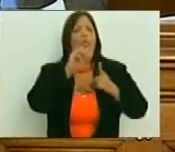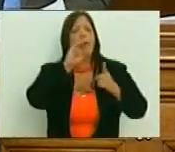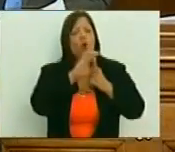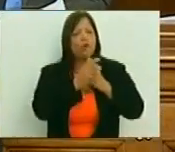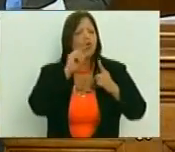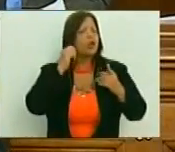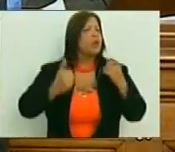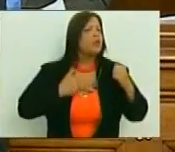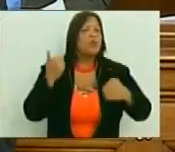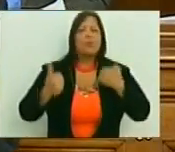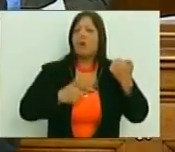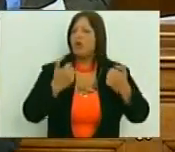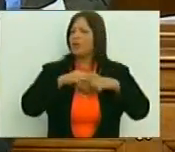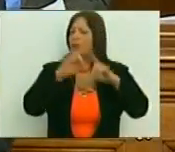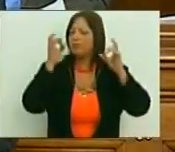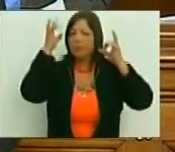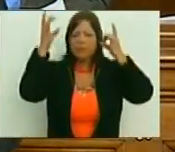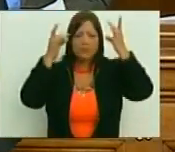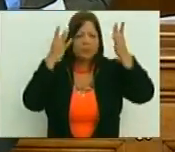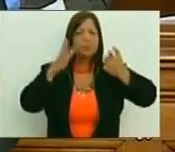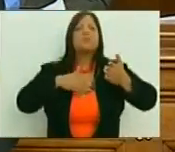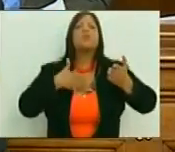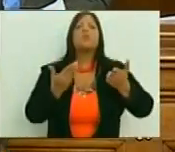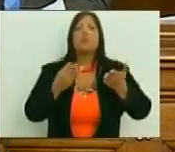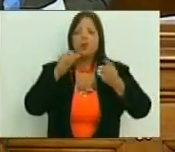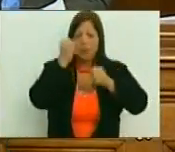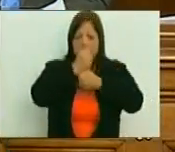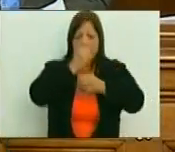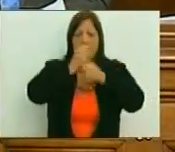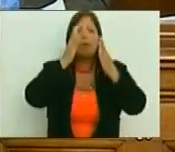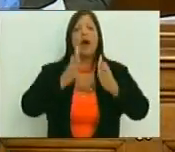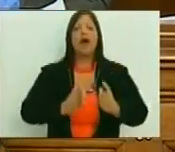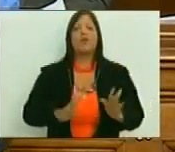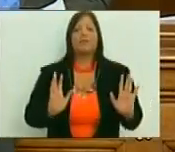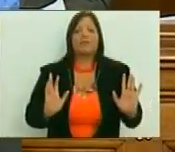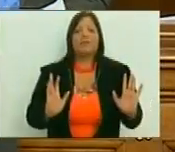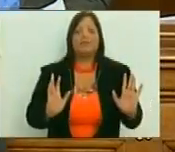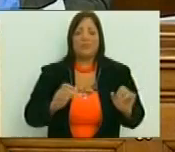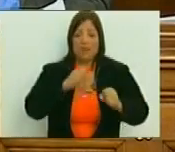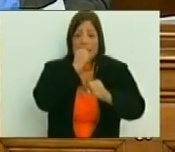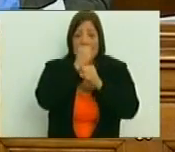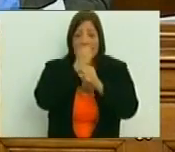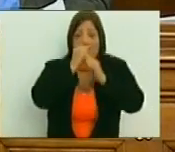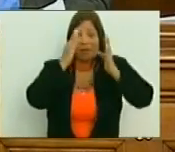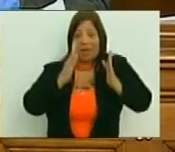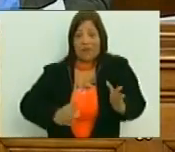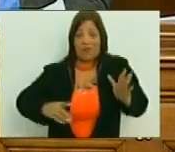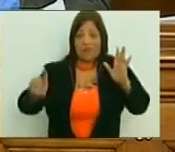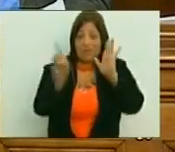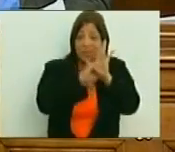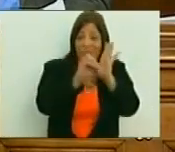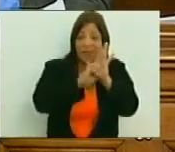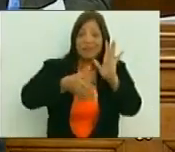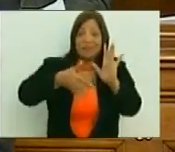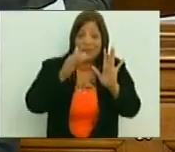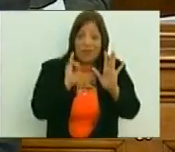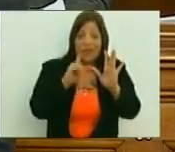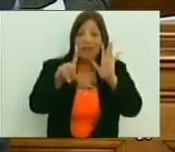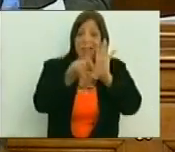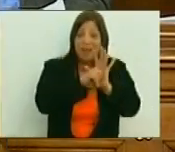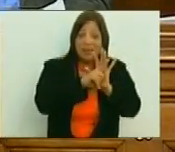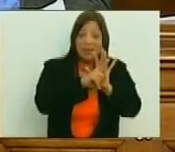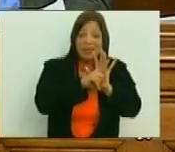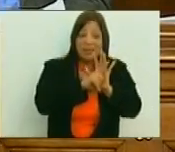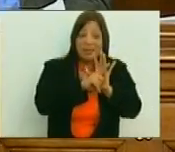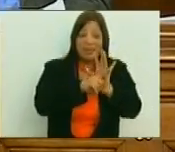cualquiera que tenga una expresión creativa, pues es un trabajador más y por ser un trabajador más, pues tenía que tener esa ley que logramos,